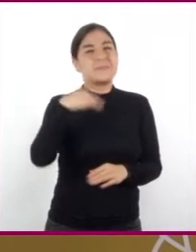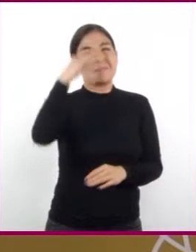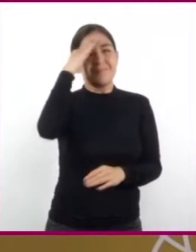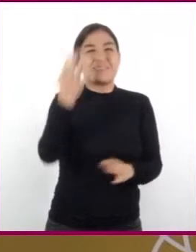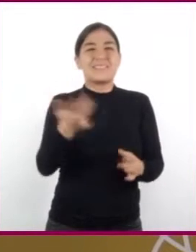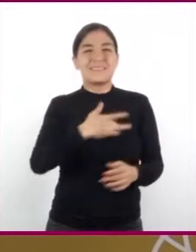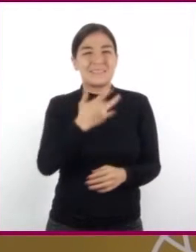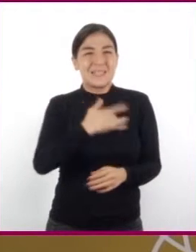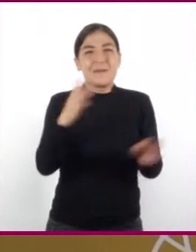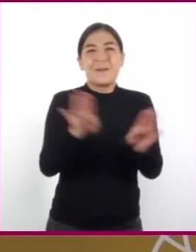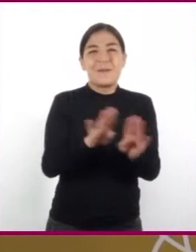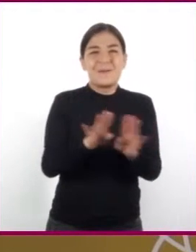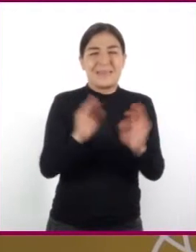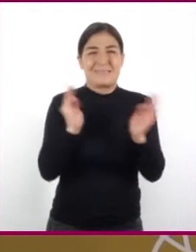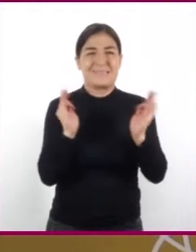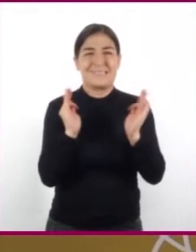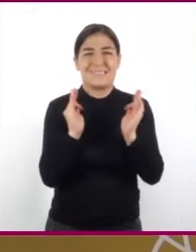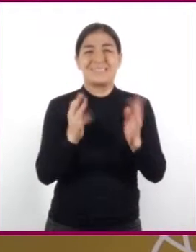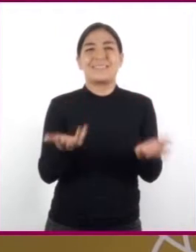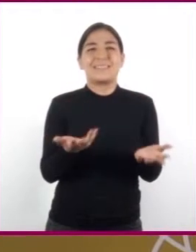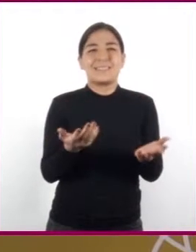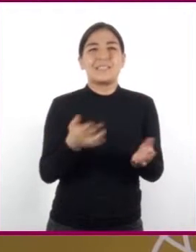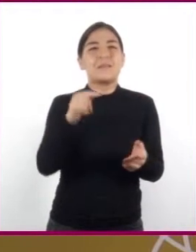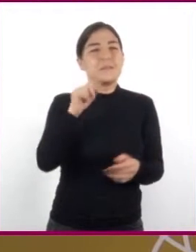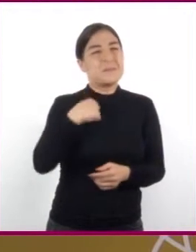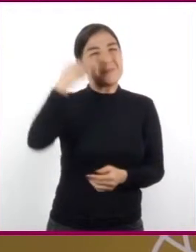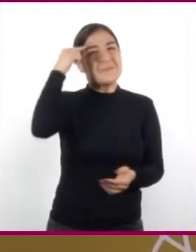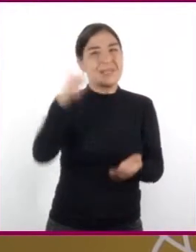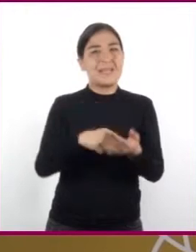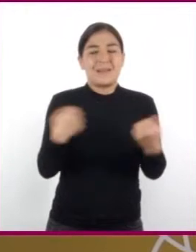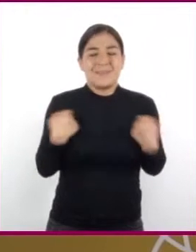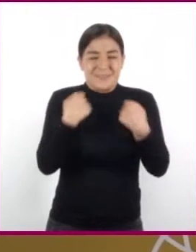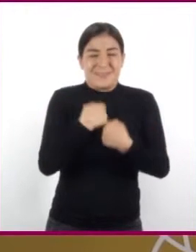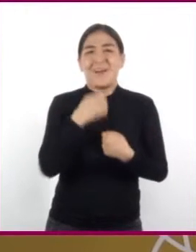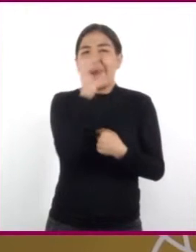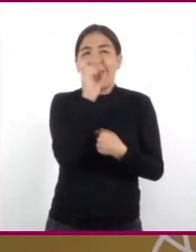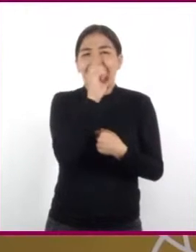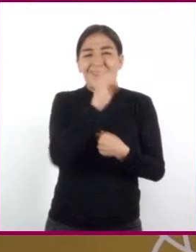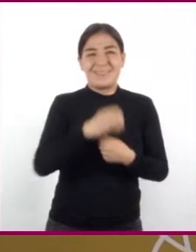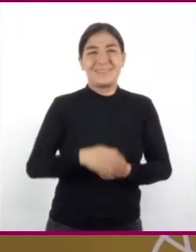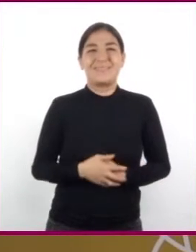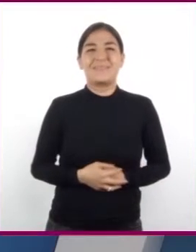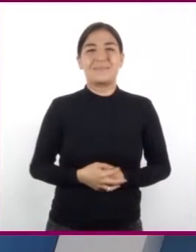sentí que hace mucho frío. Creo que necesito una chamarra que me dé calor.